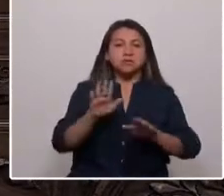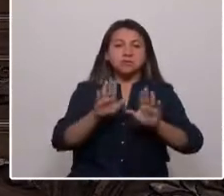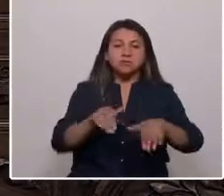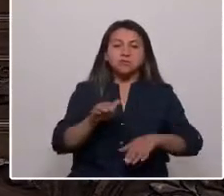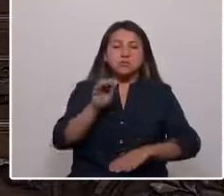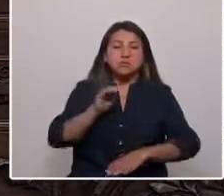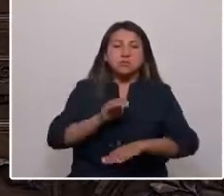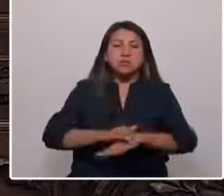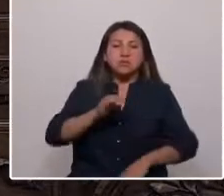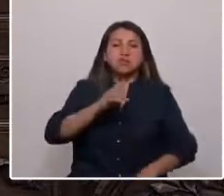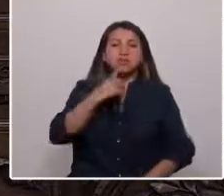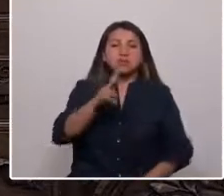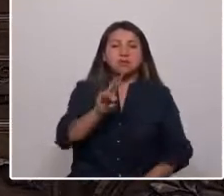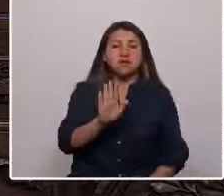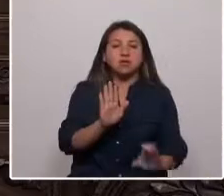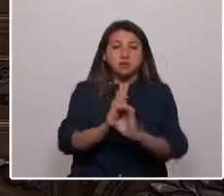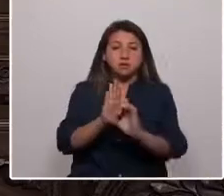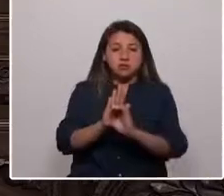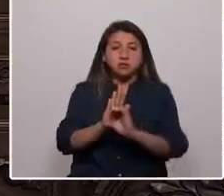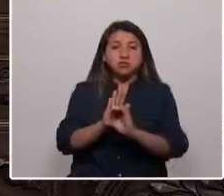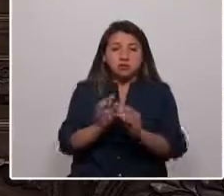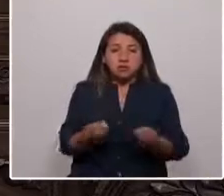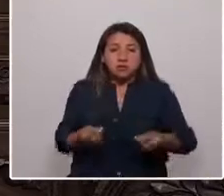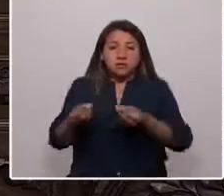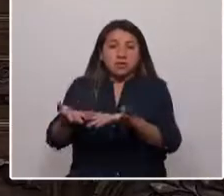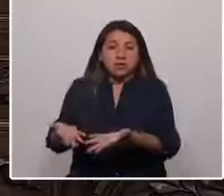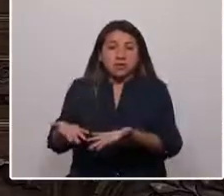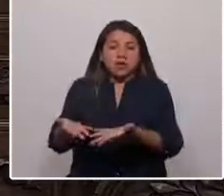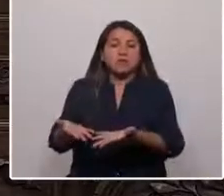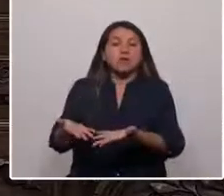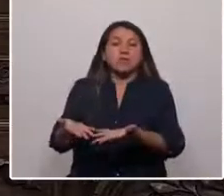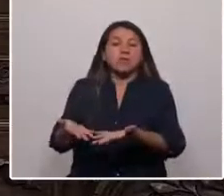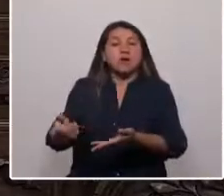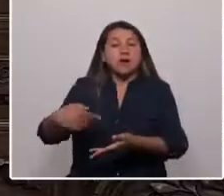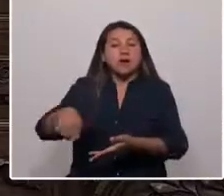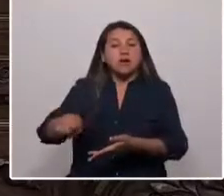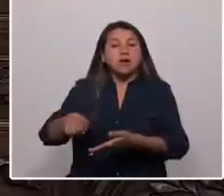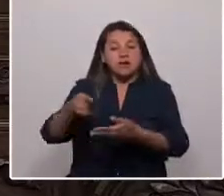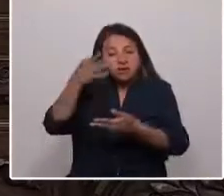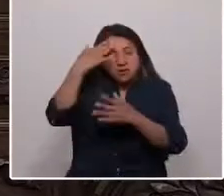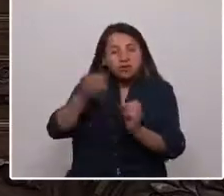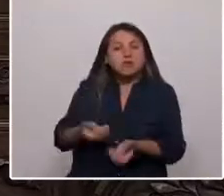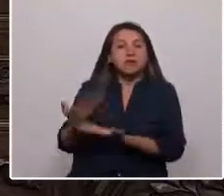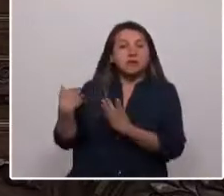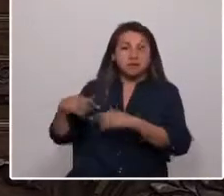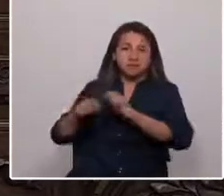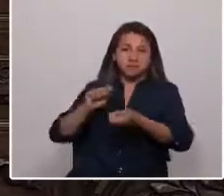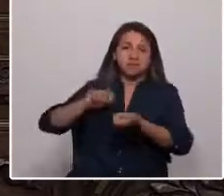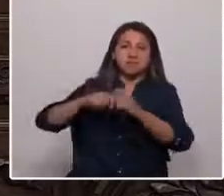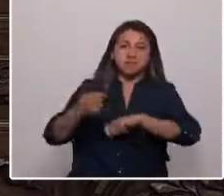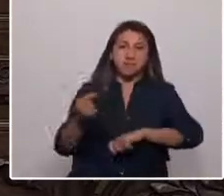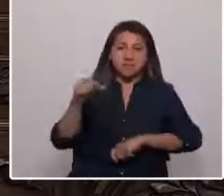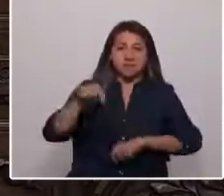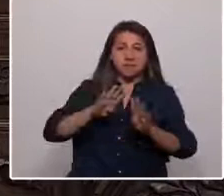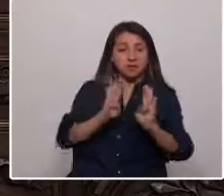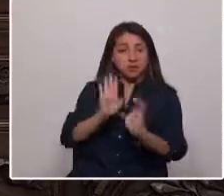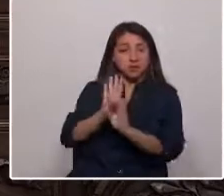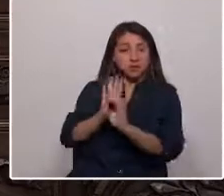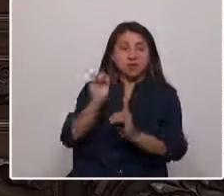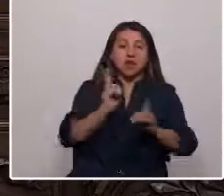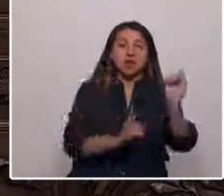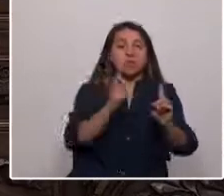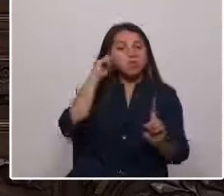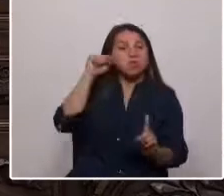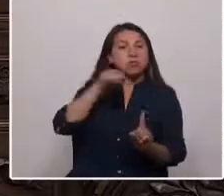de la constitución que estamos dejando atrás. Porque la principal amenaza de esta convención es que algunos busquen